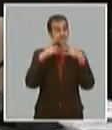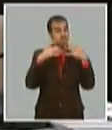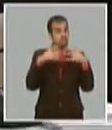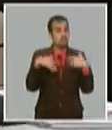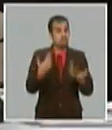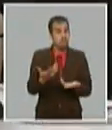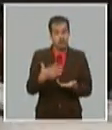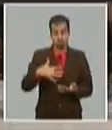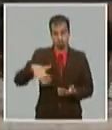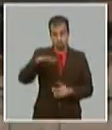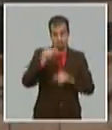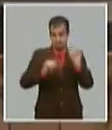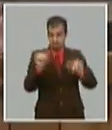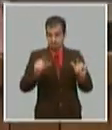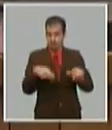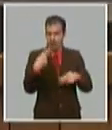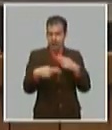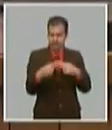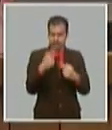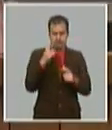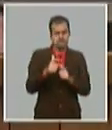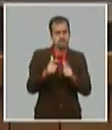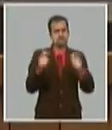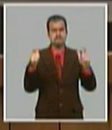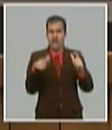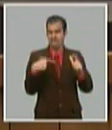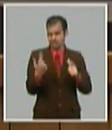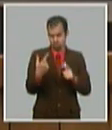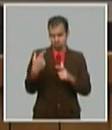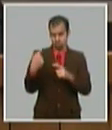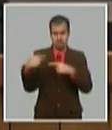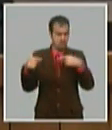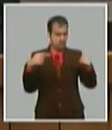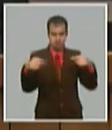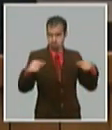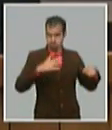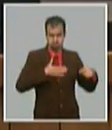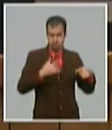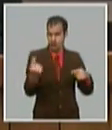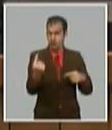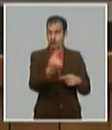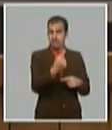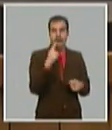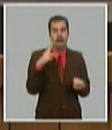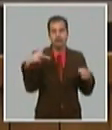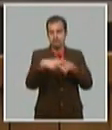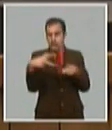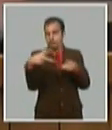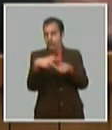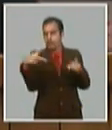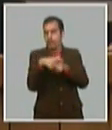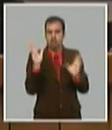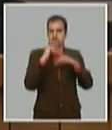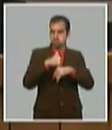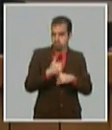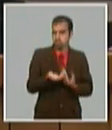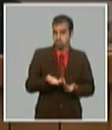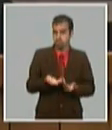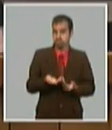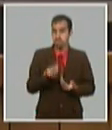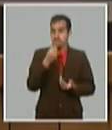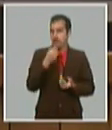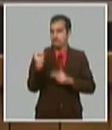todo esto que estamos haciendo un incremento de autonomía quitar trabas dar más responsabilidad a los empresarios abrir vías para que la gente